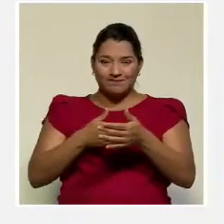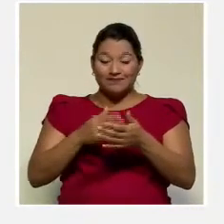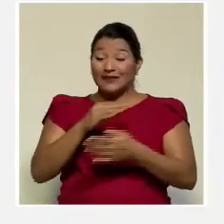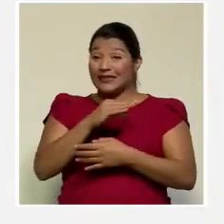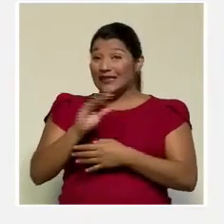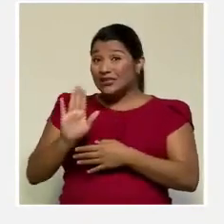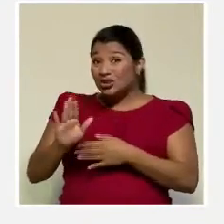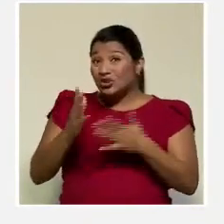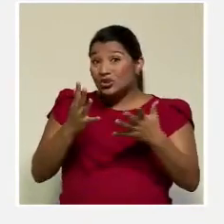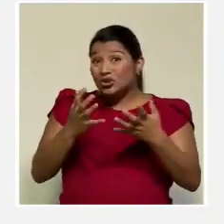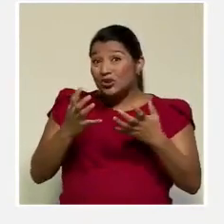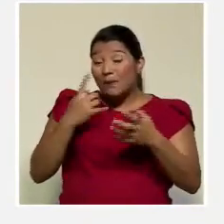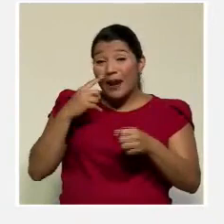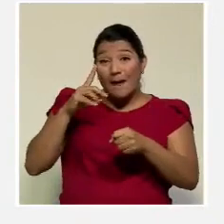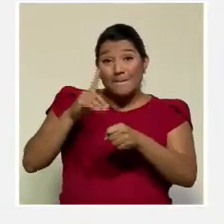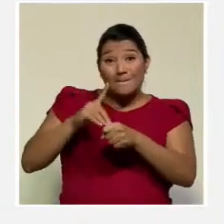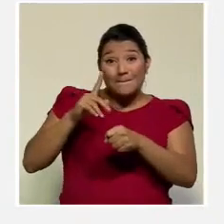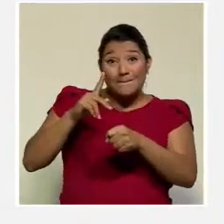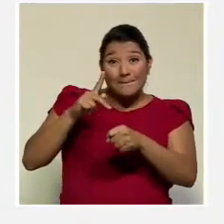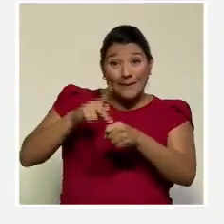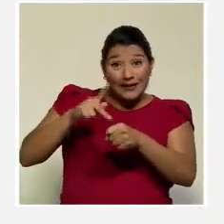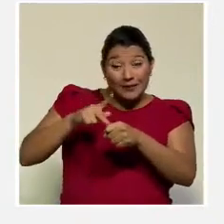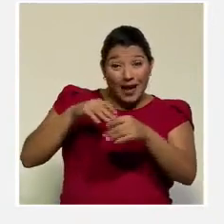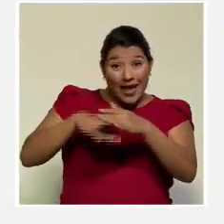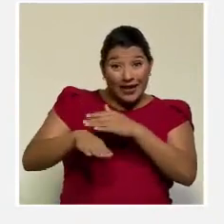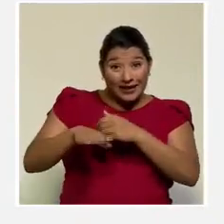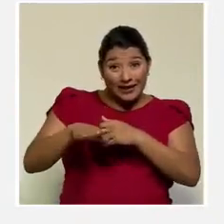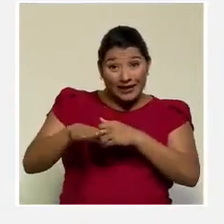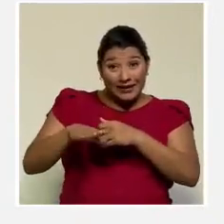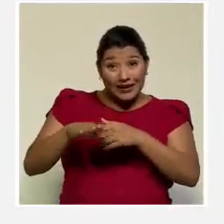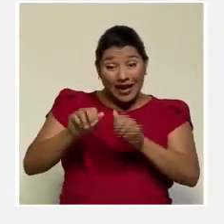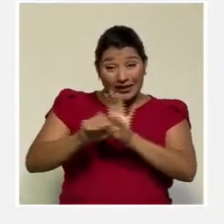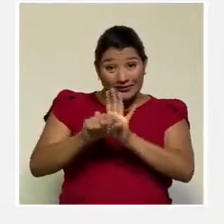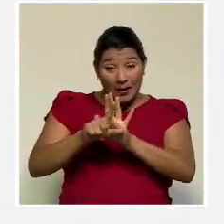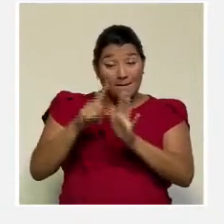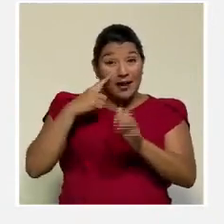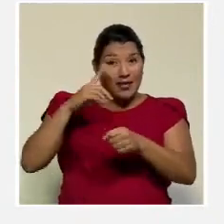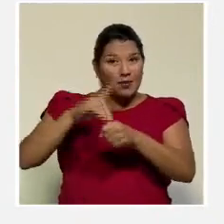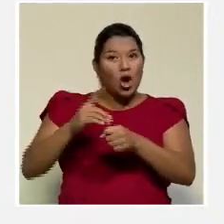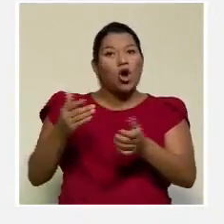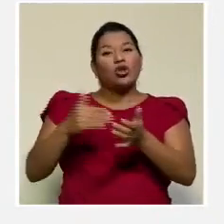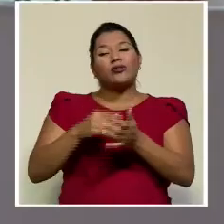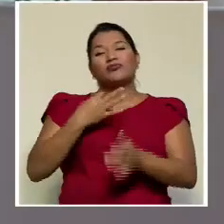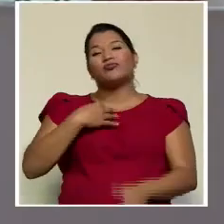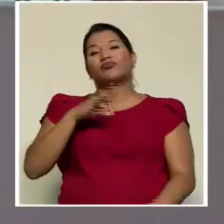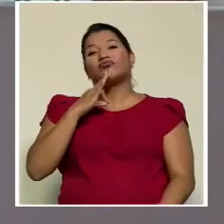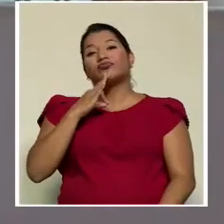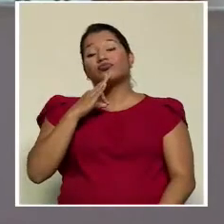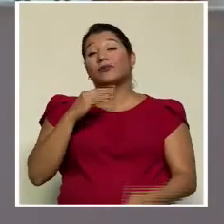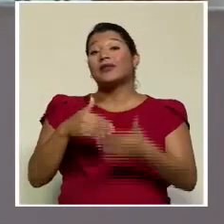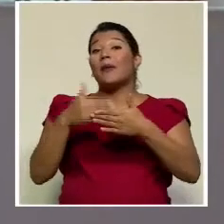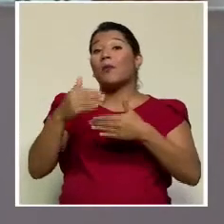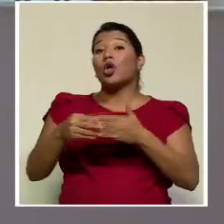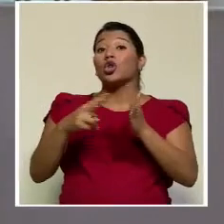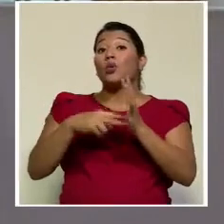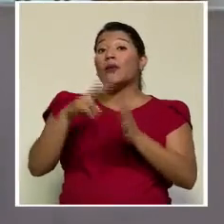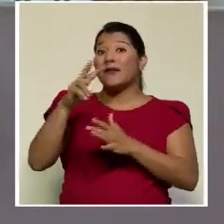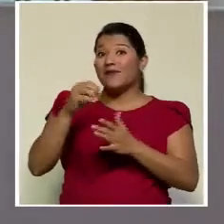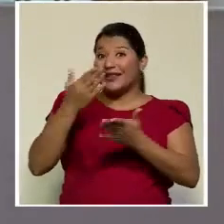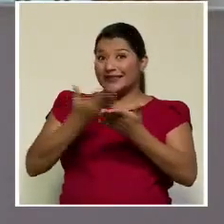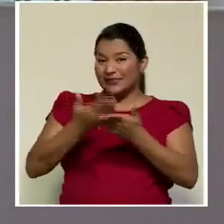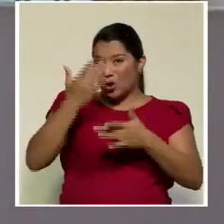aspiraciones para el Congreso se frustraron nuevamente. En 2020, con la llegada de la pandemia,